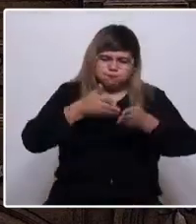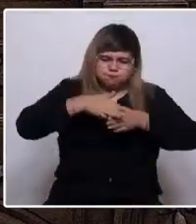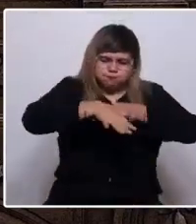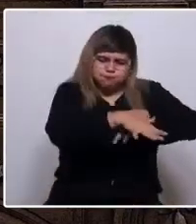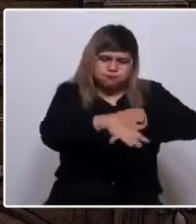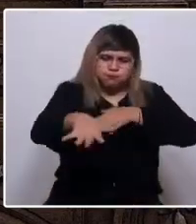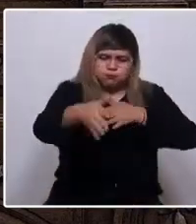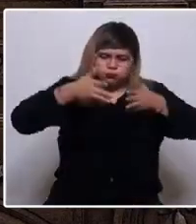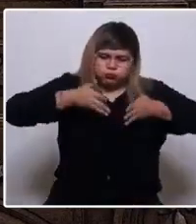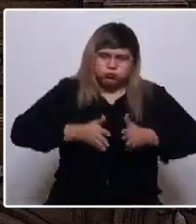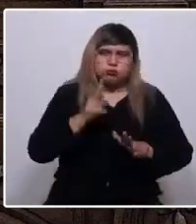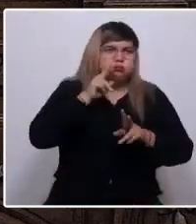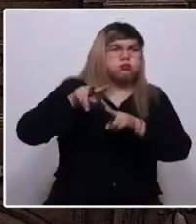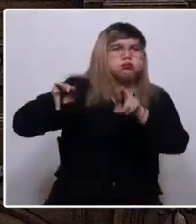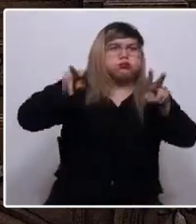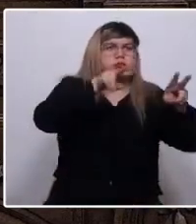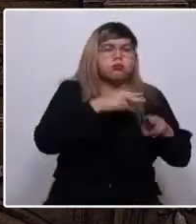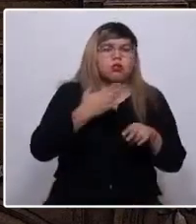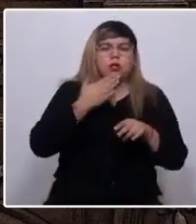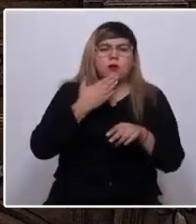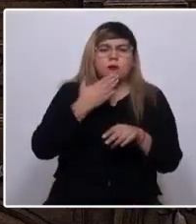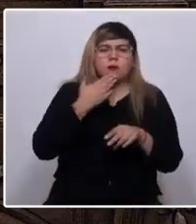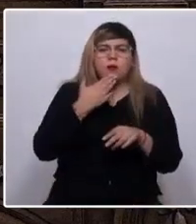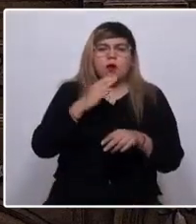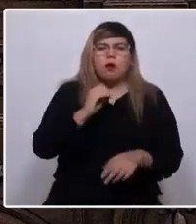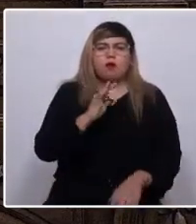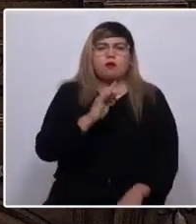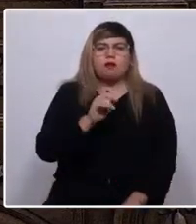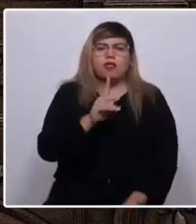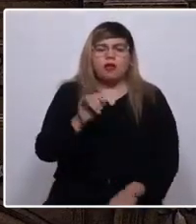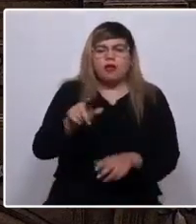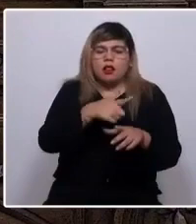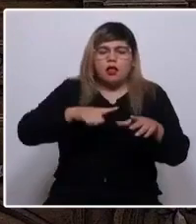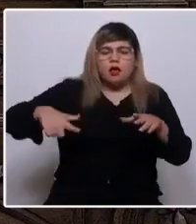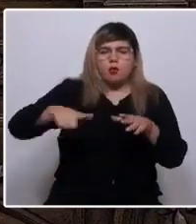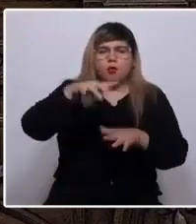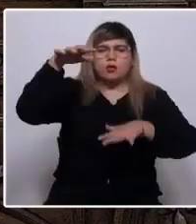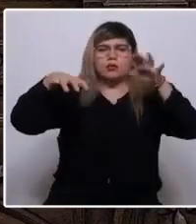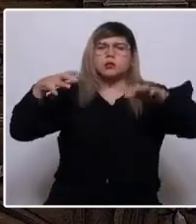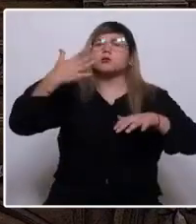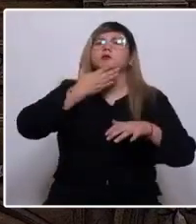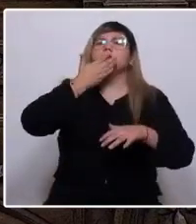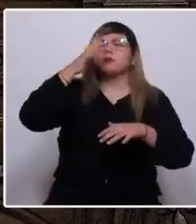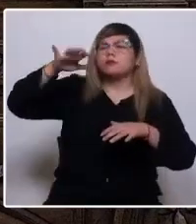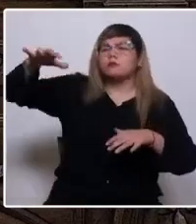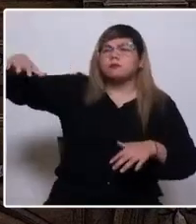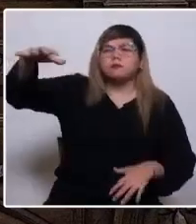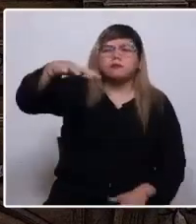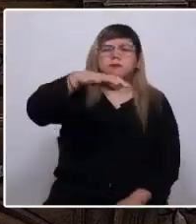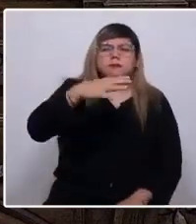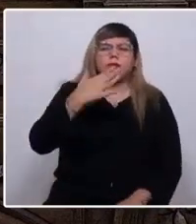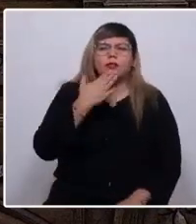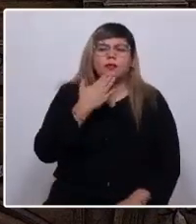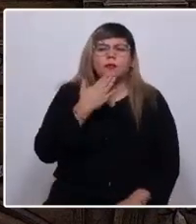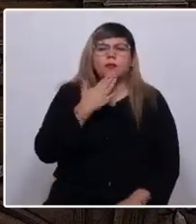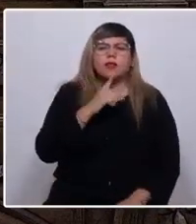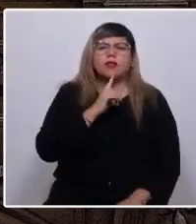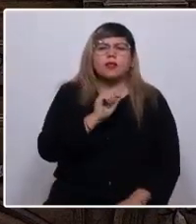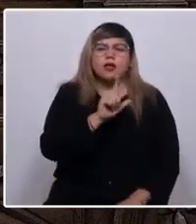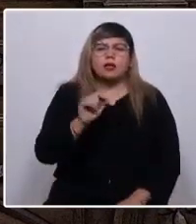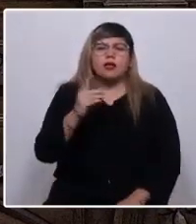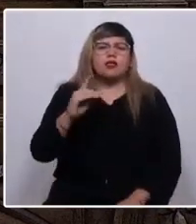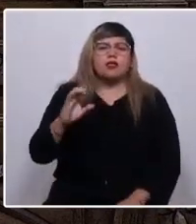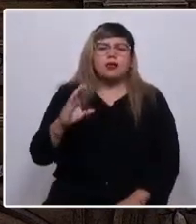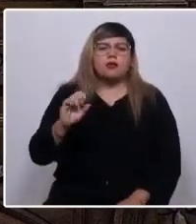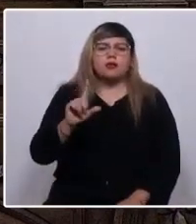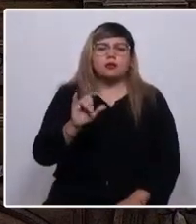ríos de Camiña, como también entre los bofedales, lagunas y cerros nevados, Ulguiris, Malcus y tallas de Colchane. Mis